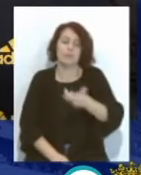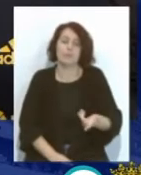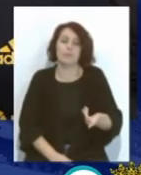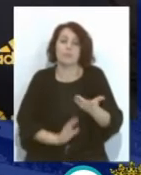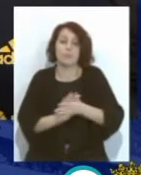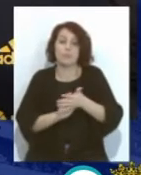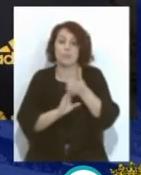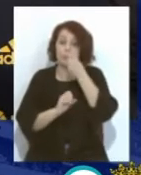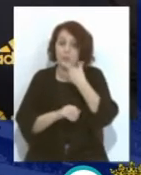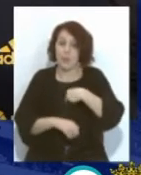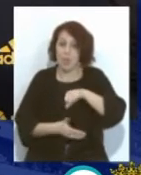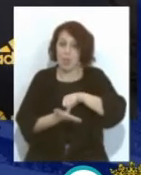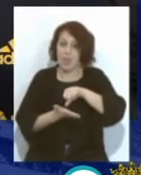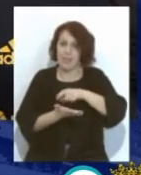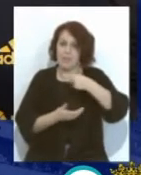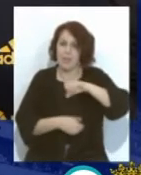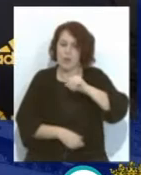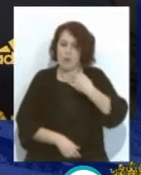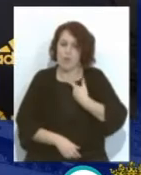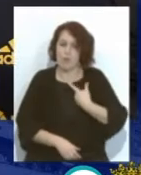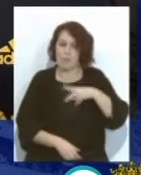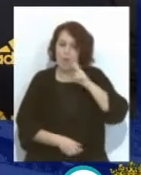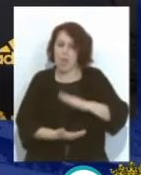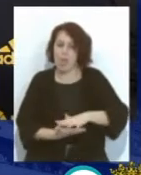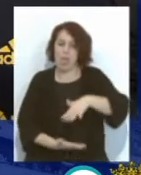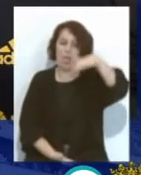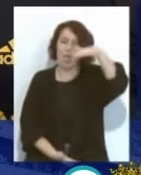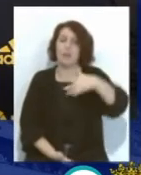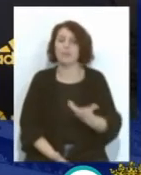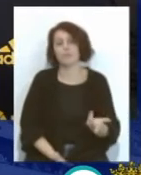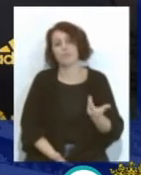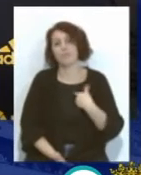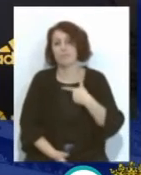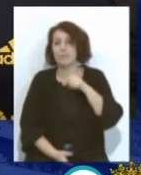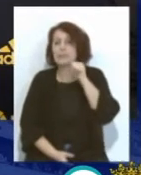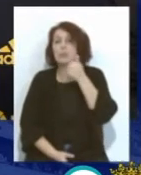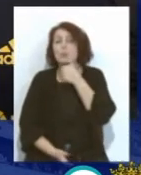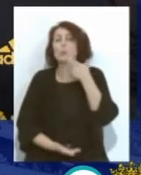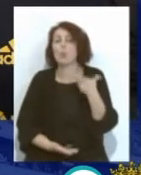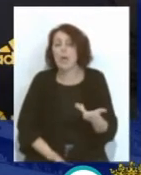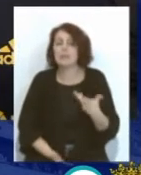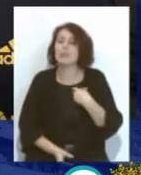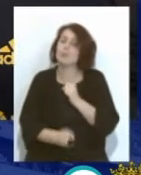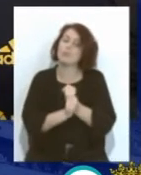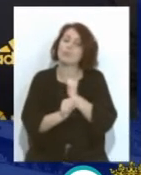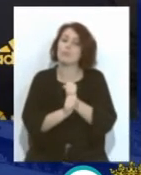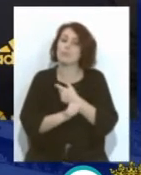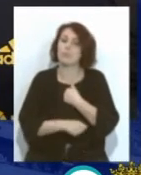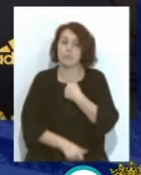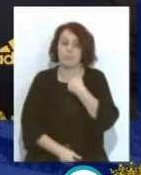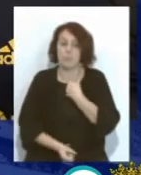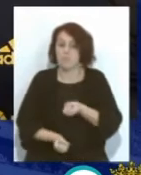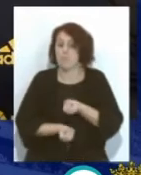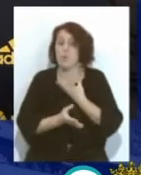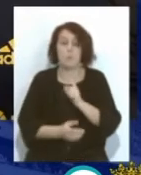Habla muy bien De la ciudad Y del club Y le vio También crecer Y bueno El secreto Yo creo que Está en el trabajo Yo lo que más Puedo dar aquí